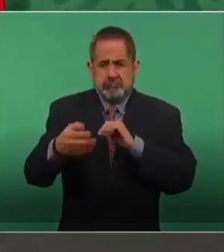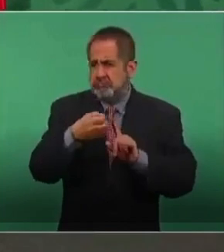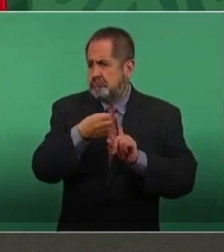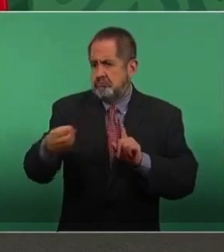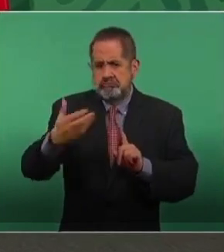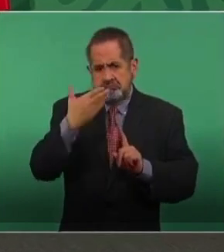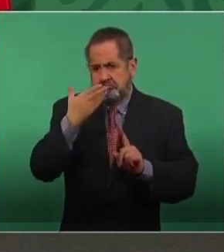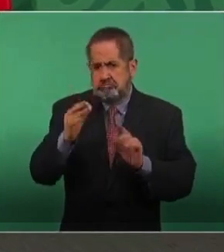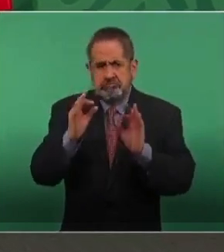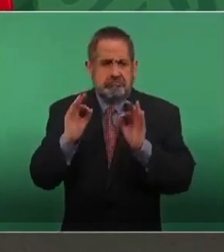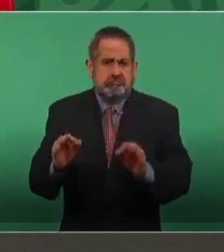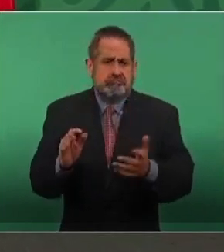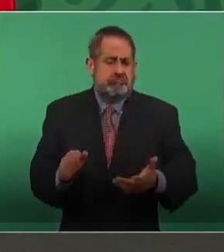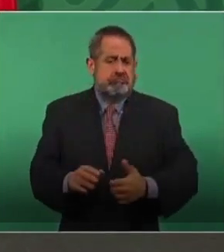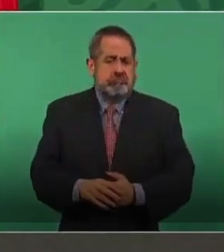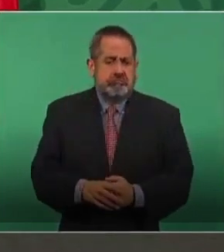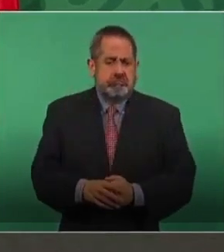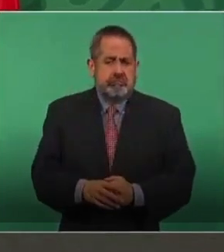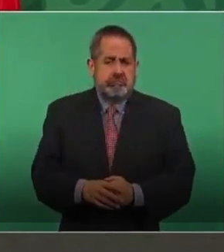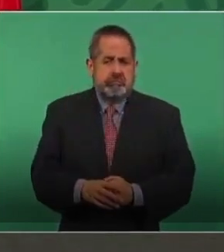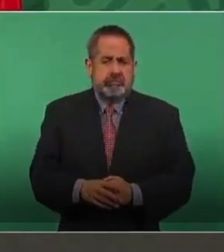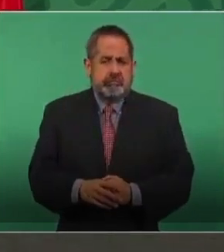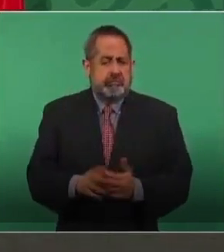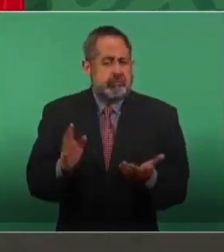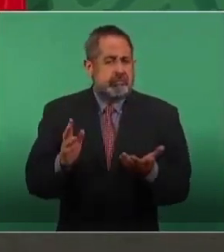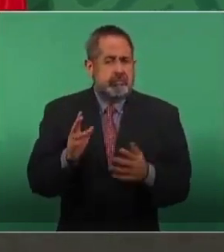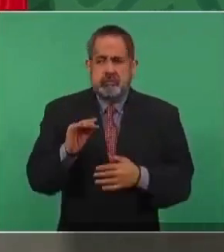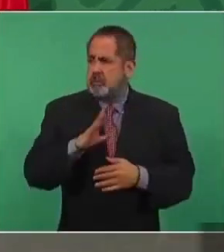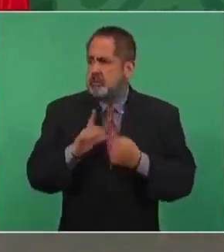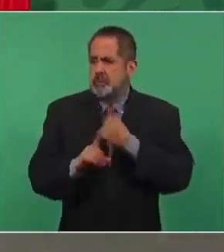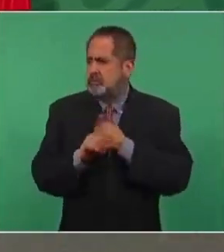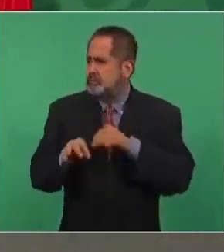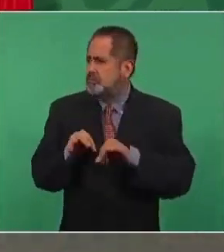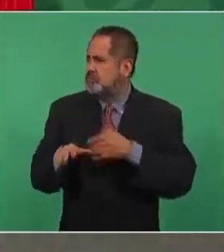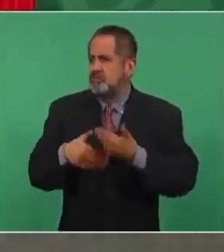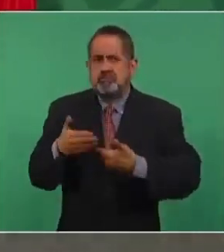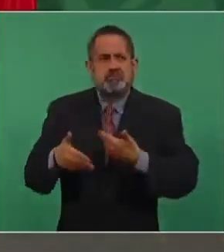sin ningún problema.